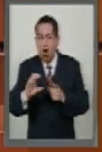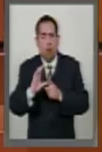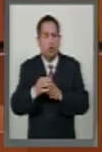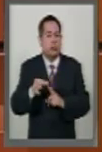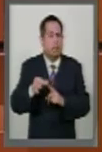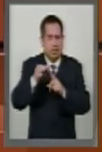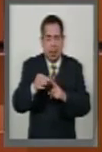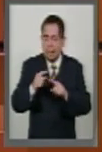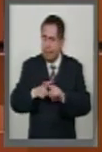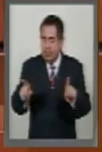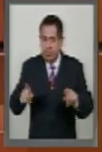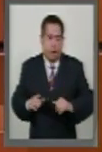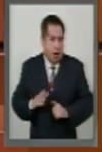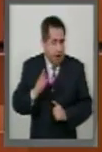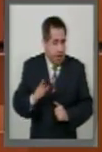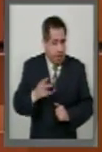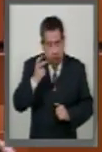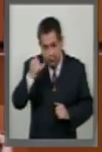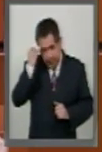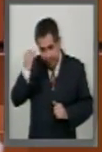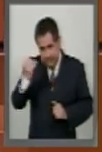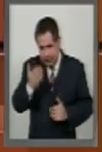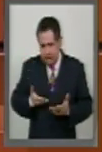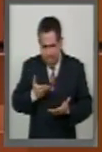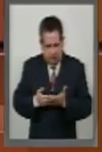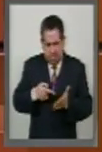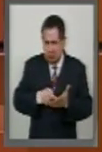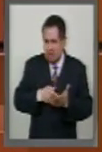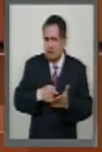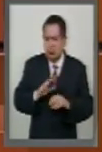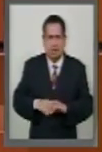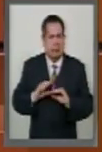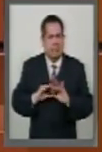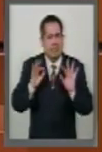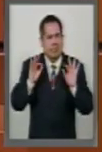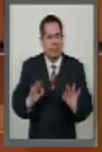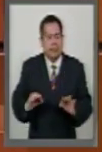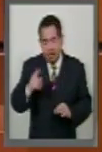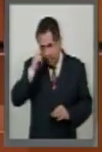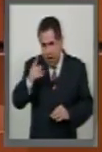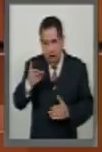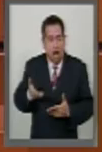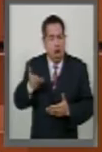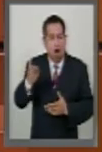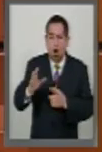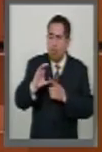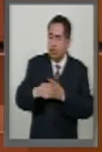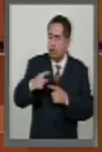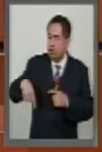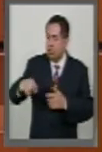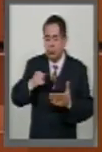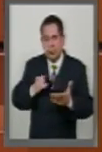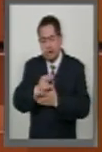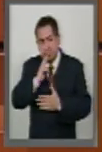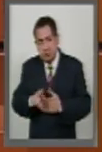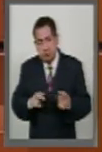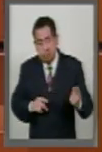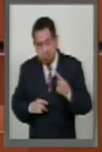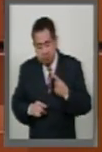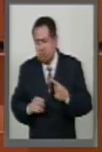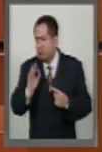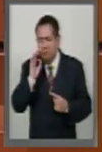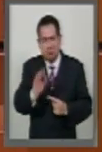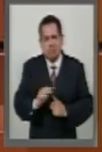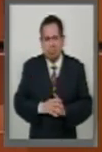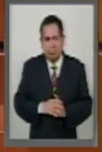En este sentido, es propicia la precisión formulada por las comisiones dictaminadoras al establecer